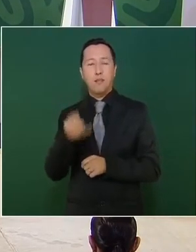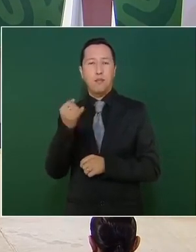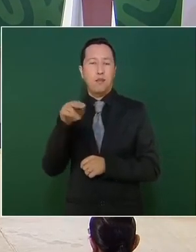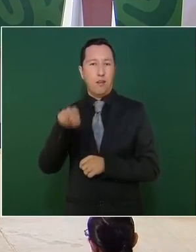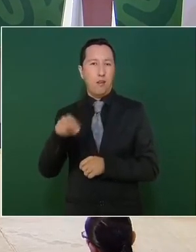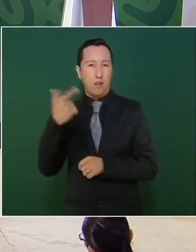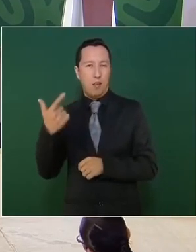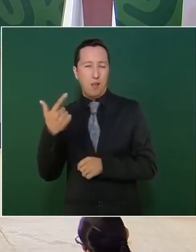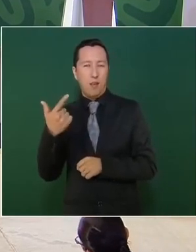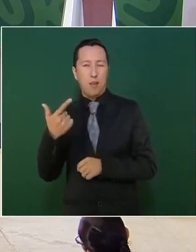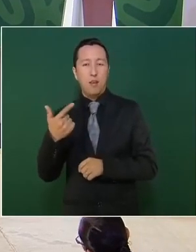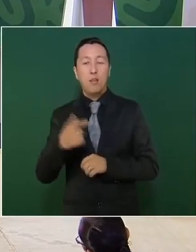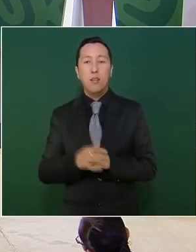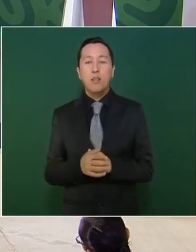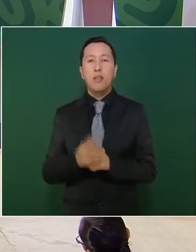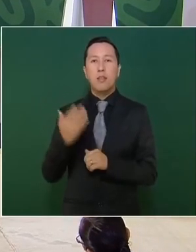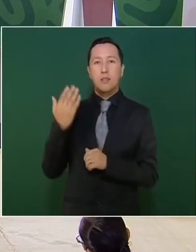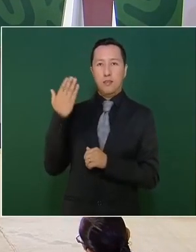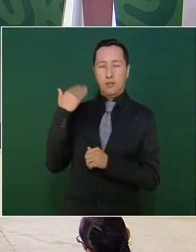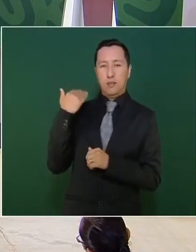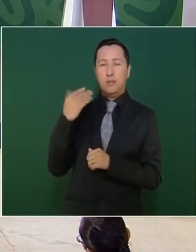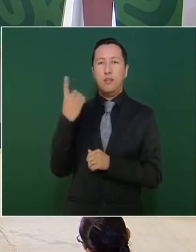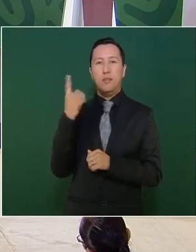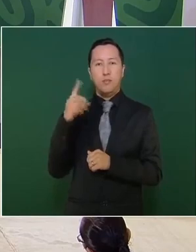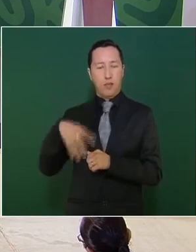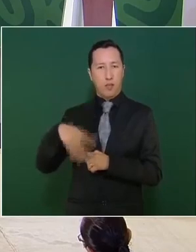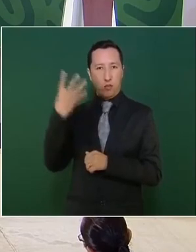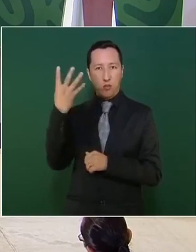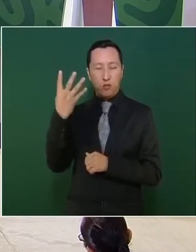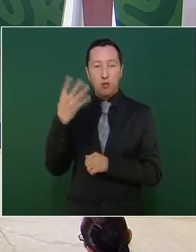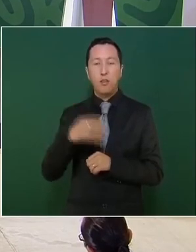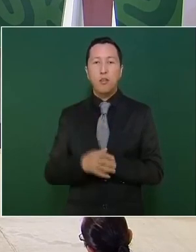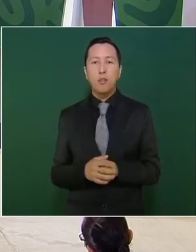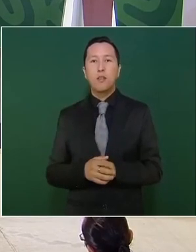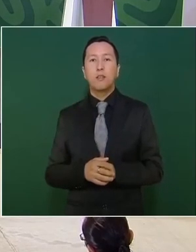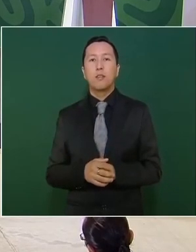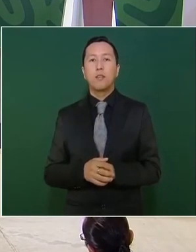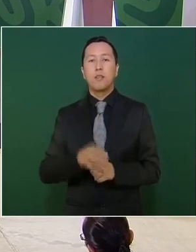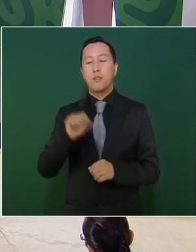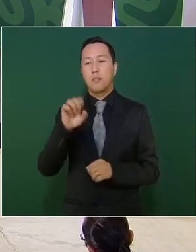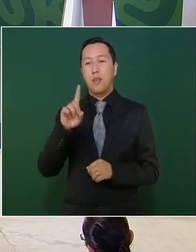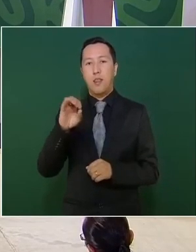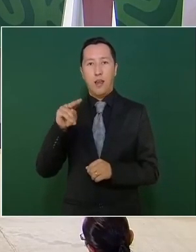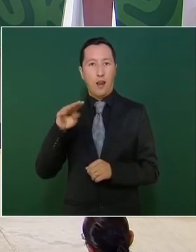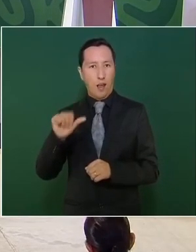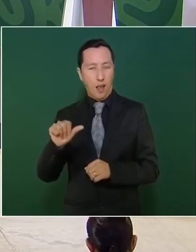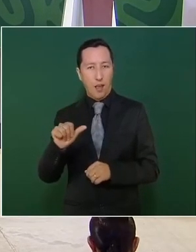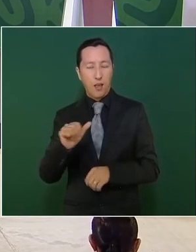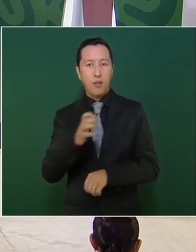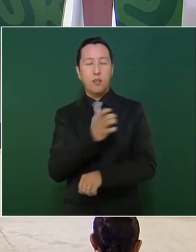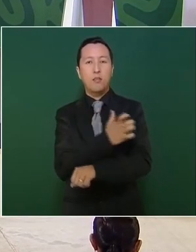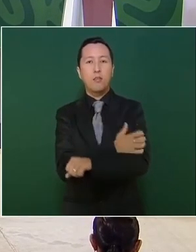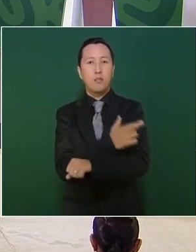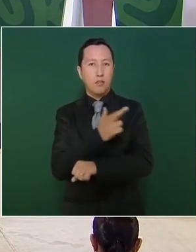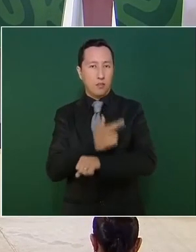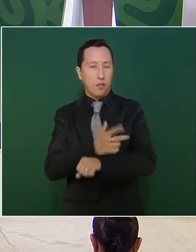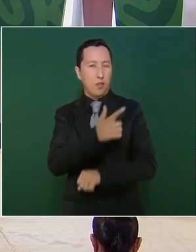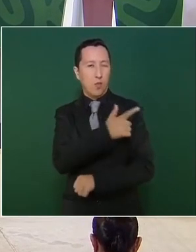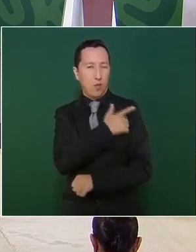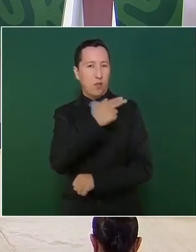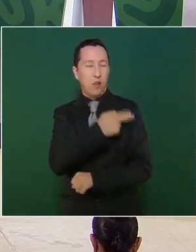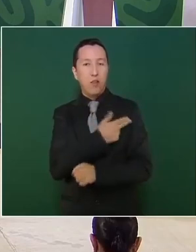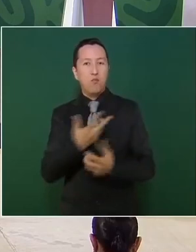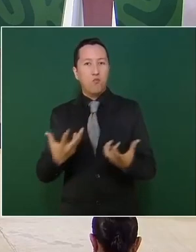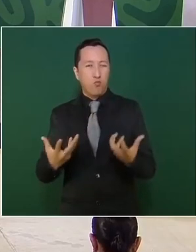Generación. El pasado 14 de diciembre, elementos de la Secretaría de la Defensa, en coordinación con la Guardia